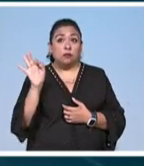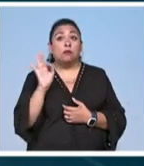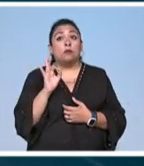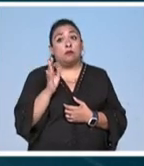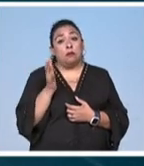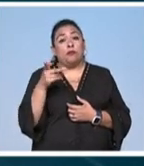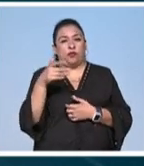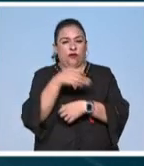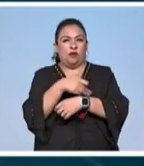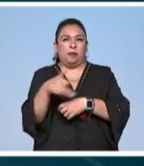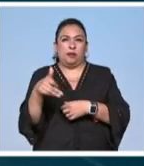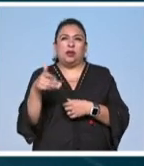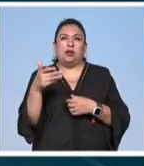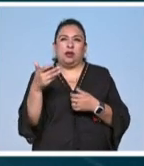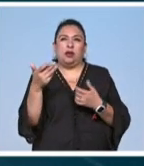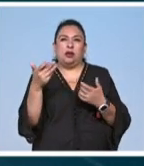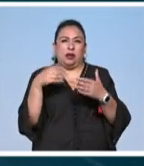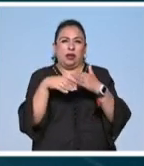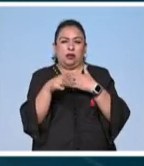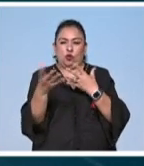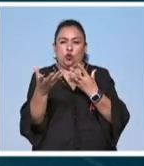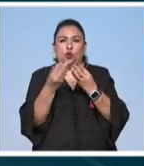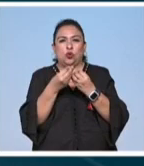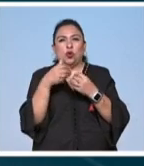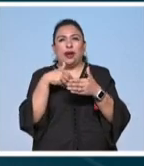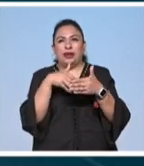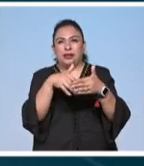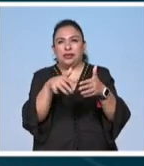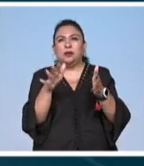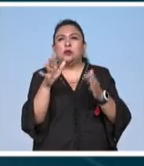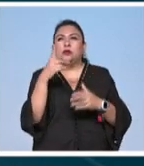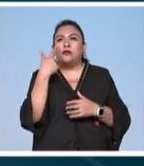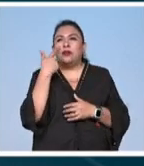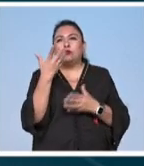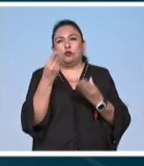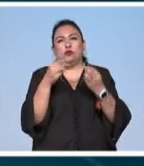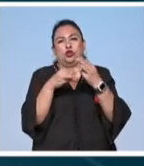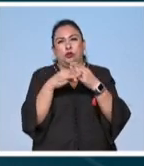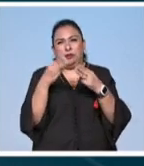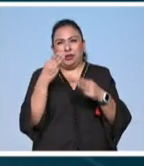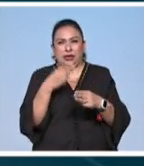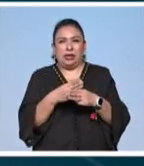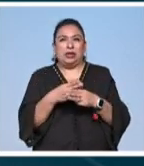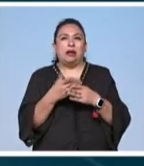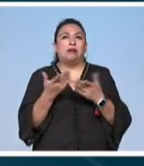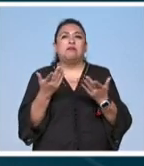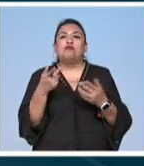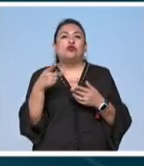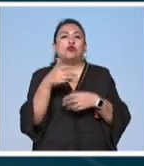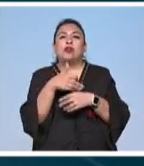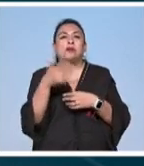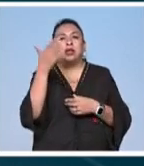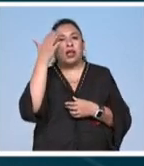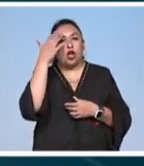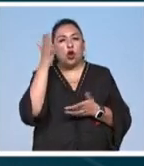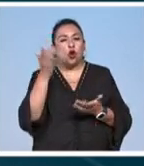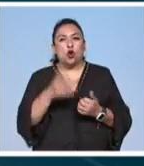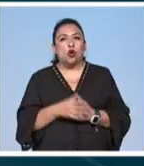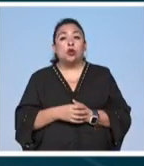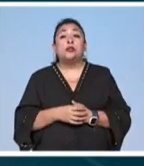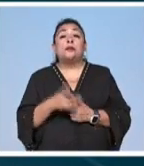bueno su familia pudo ella también entrar con nosotros al archivo donde lo encontramos con mucho material que ni su familia conocía